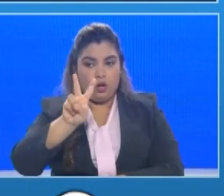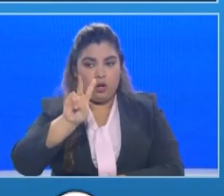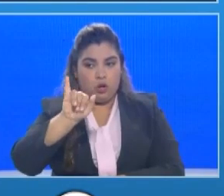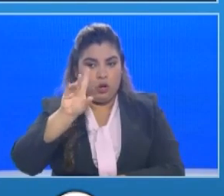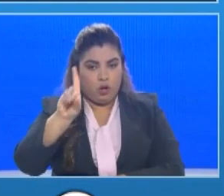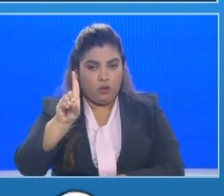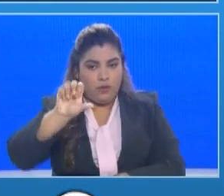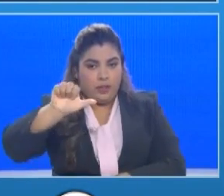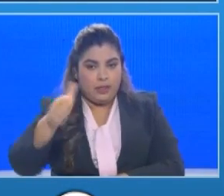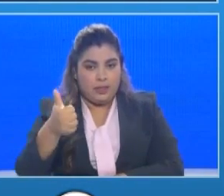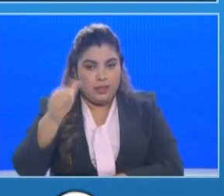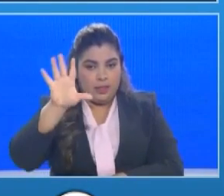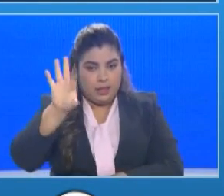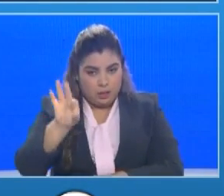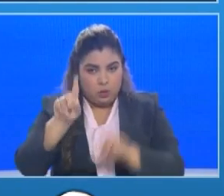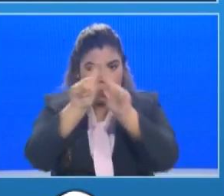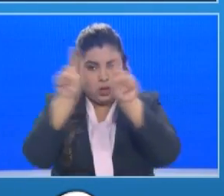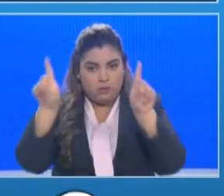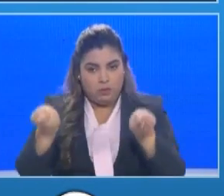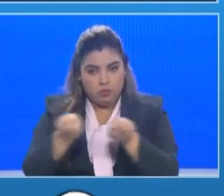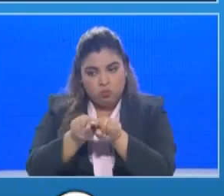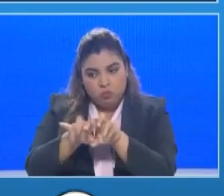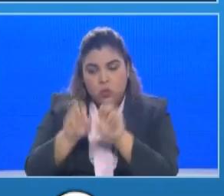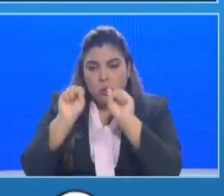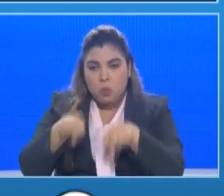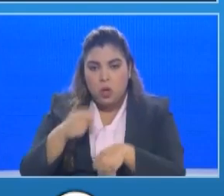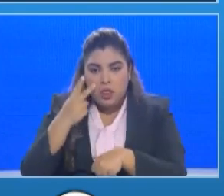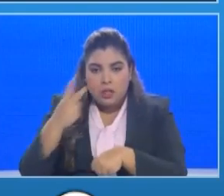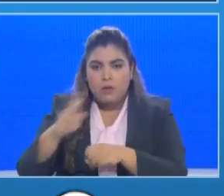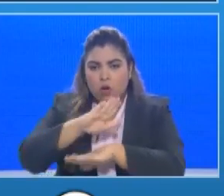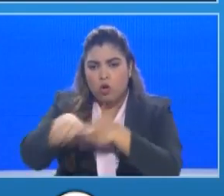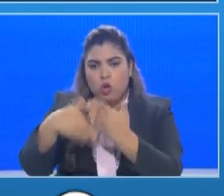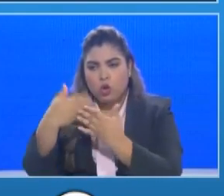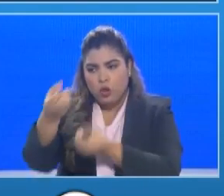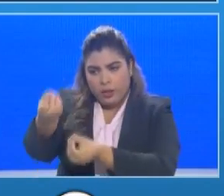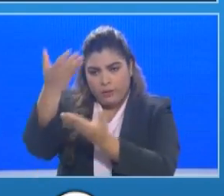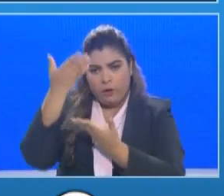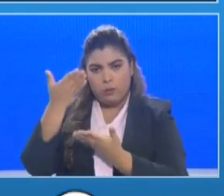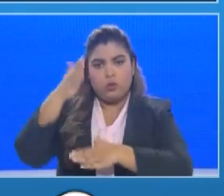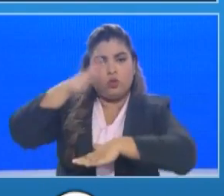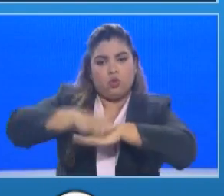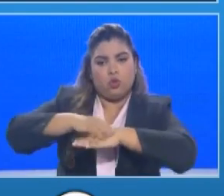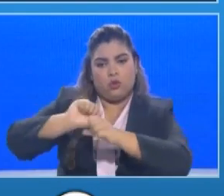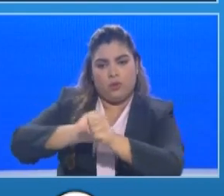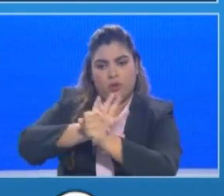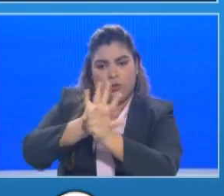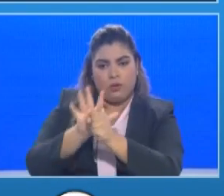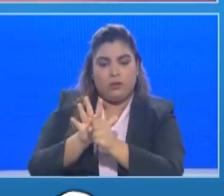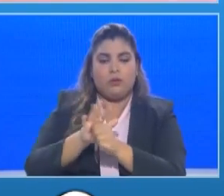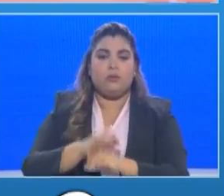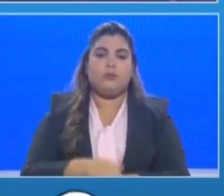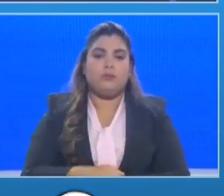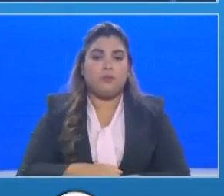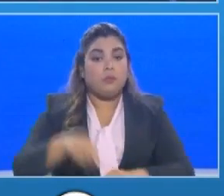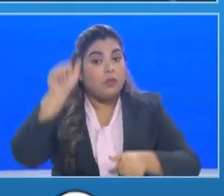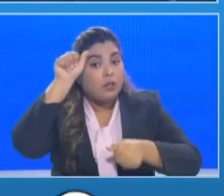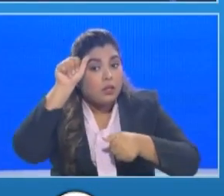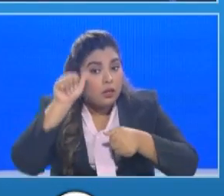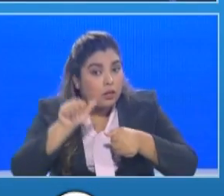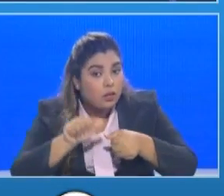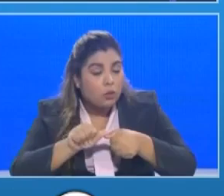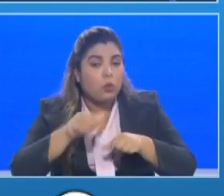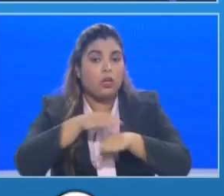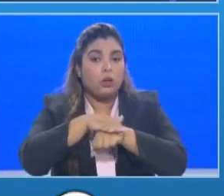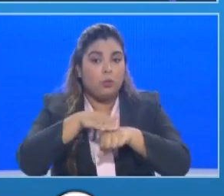de recomendaciones y de promoción de salud. Recuerden y no se les olvide que está vigente la resolución